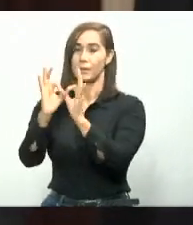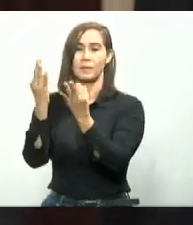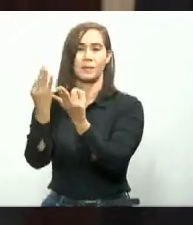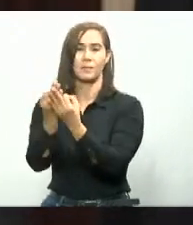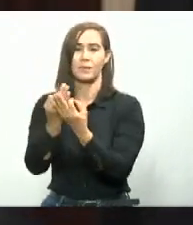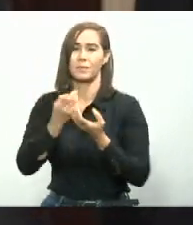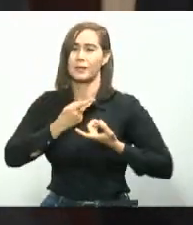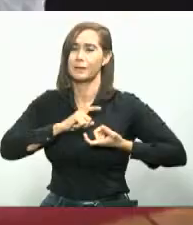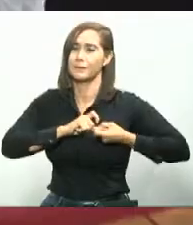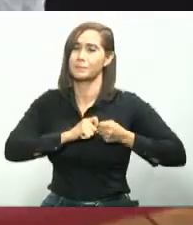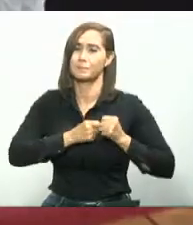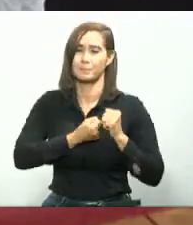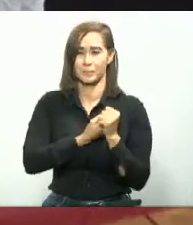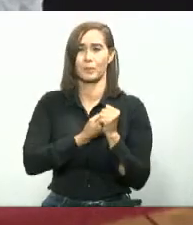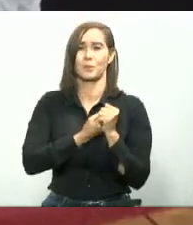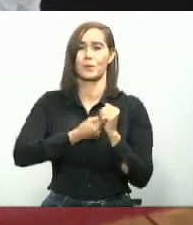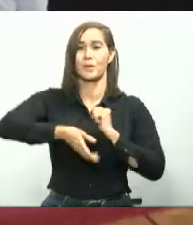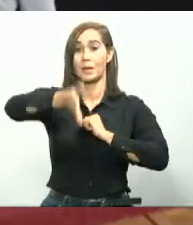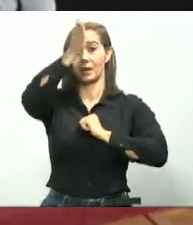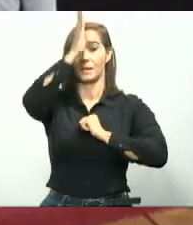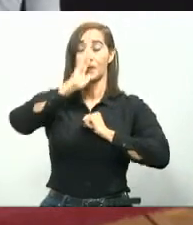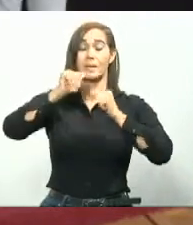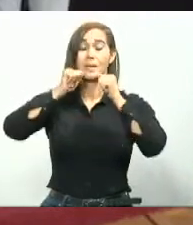inmenso dolor. Que Dios los bendiga.